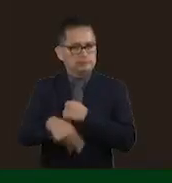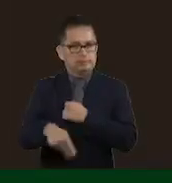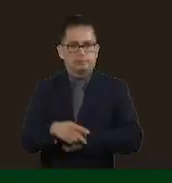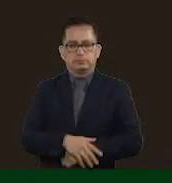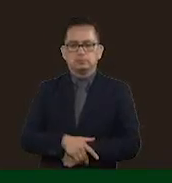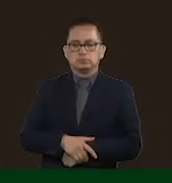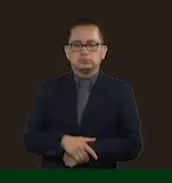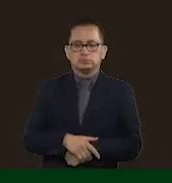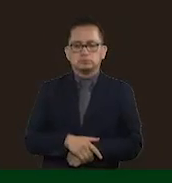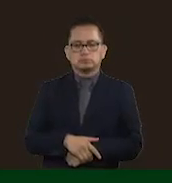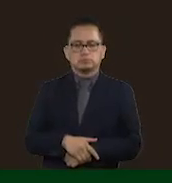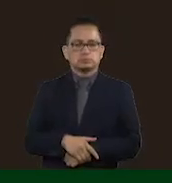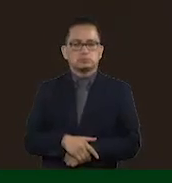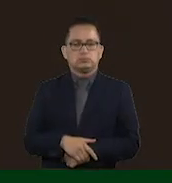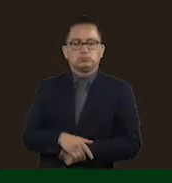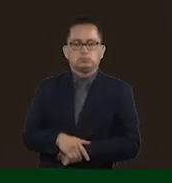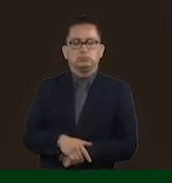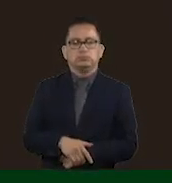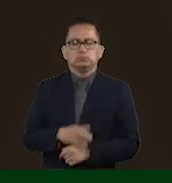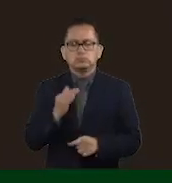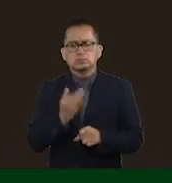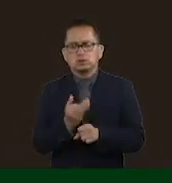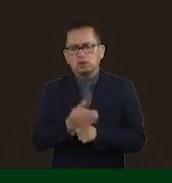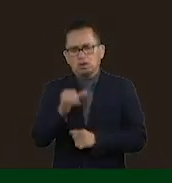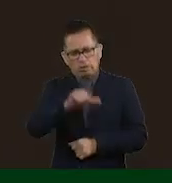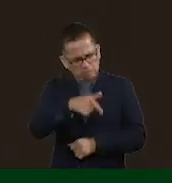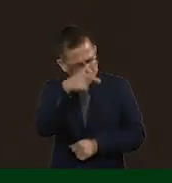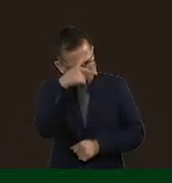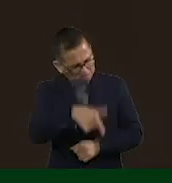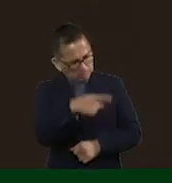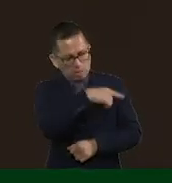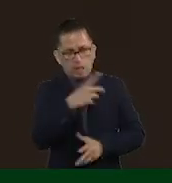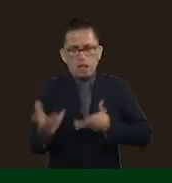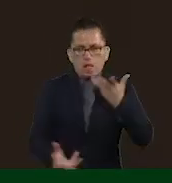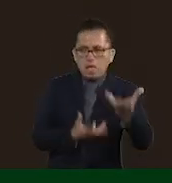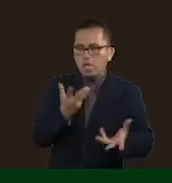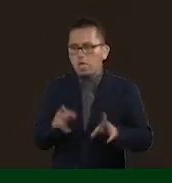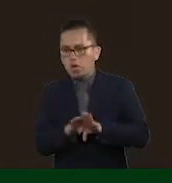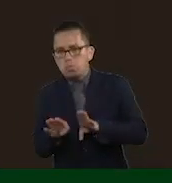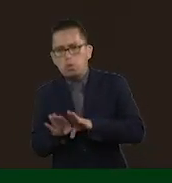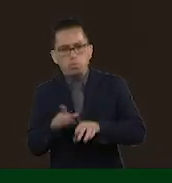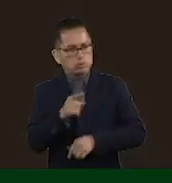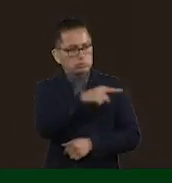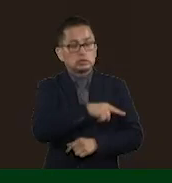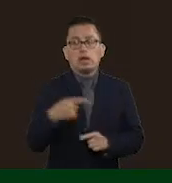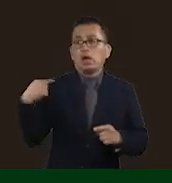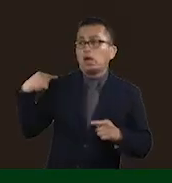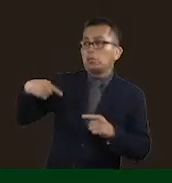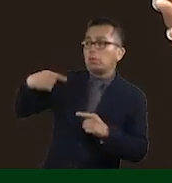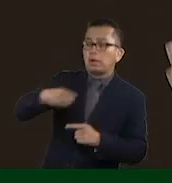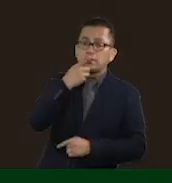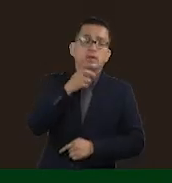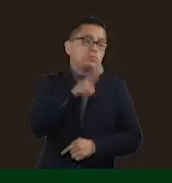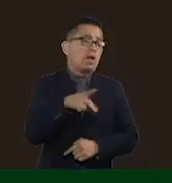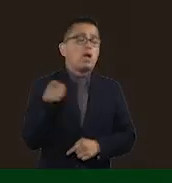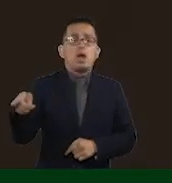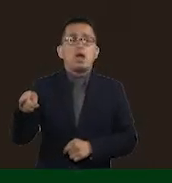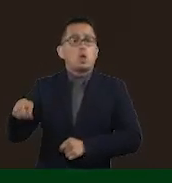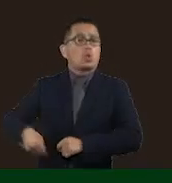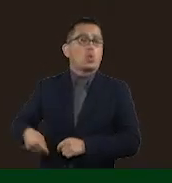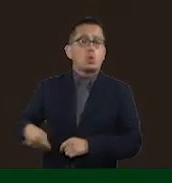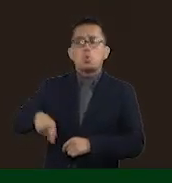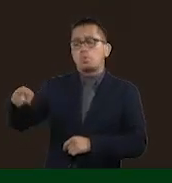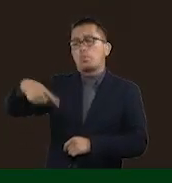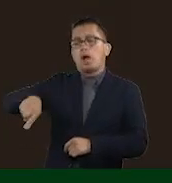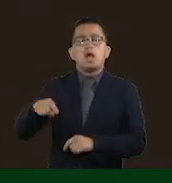Su desesperación se nota hoy al venir a hablar o estar diciendo en los últimos días que son víctimas de ejércitos de bots